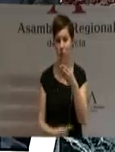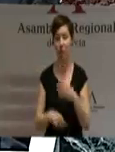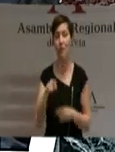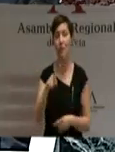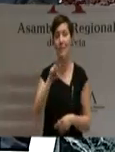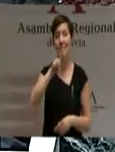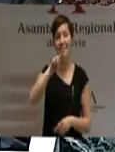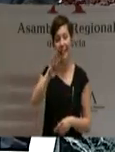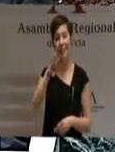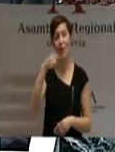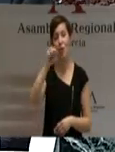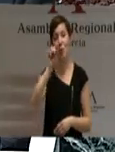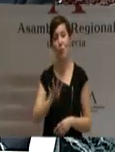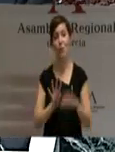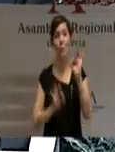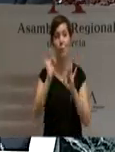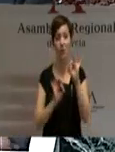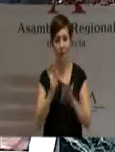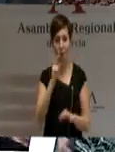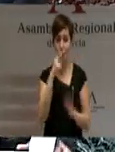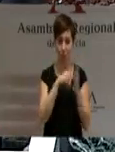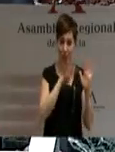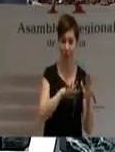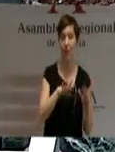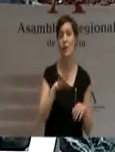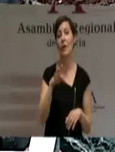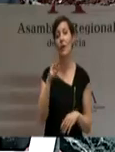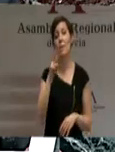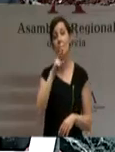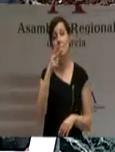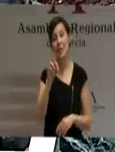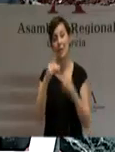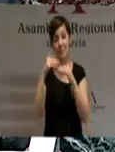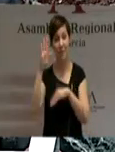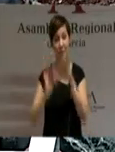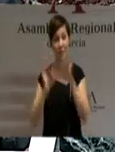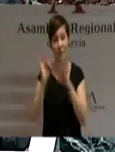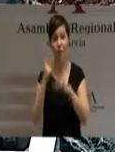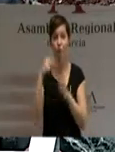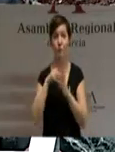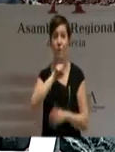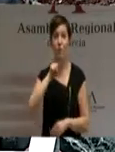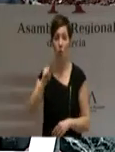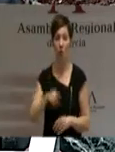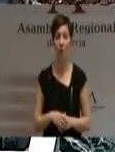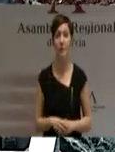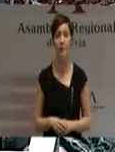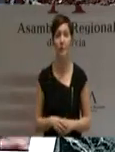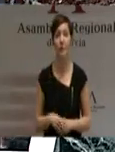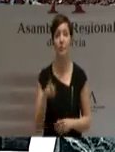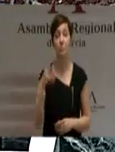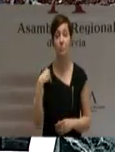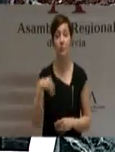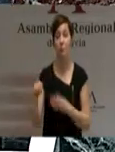,4% en 2010 y un 20,9% en 2011. Si a la reducción de la